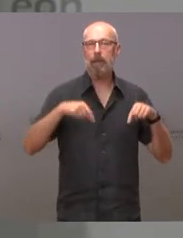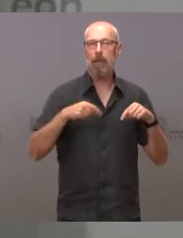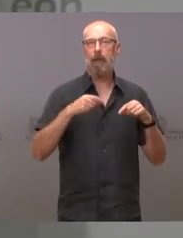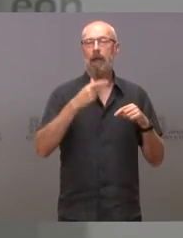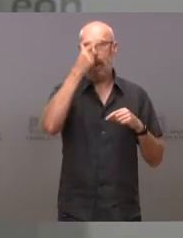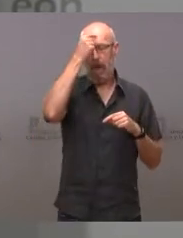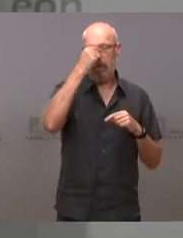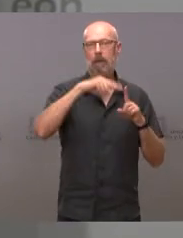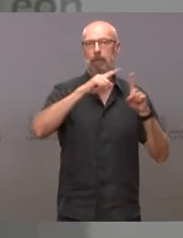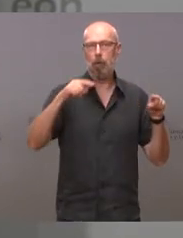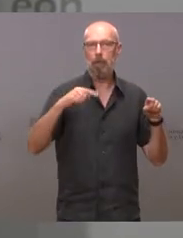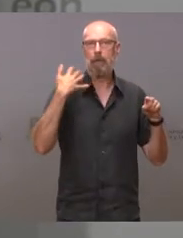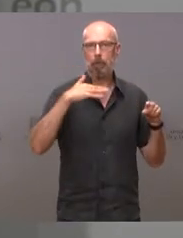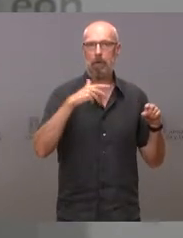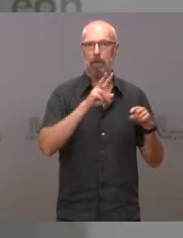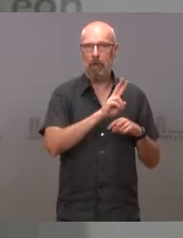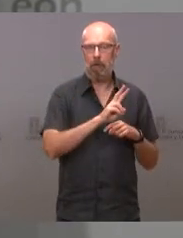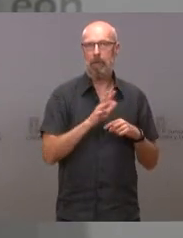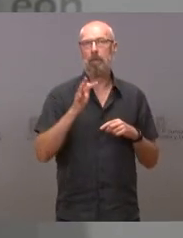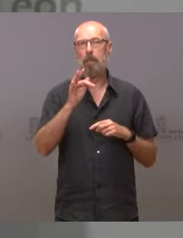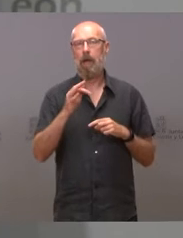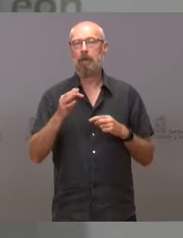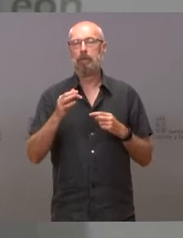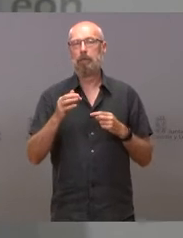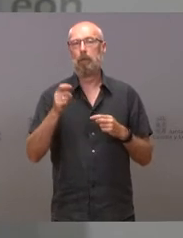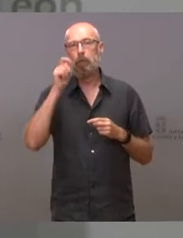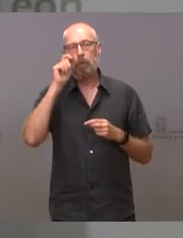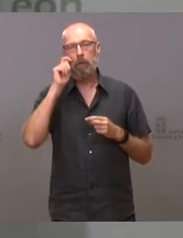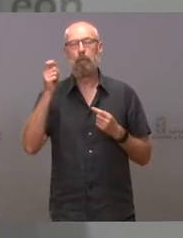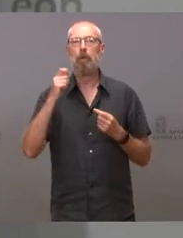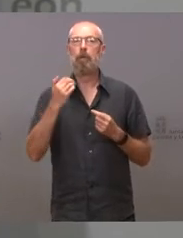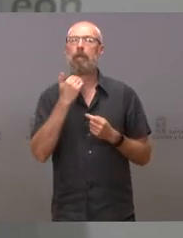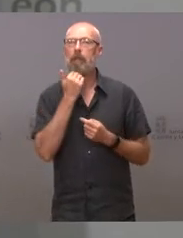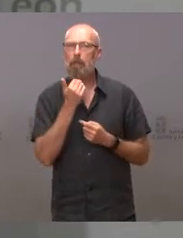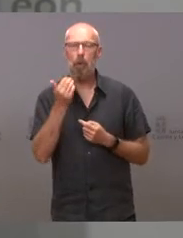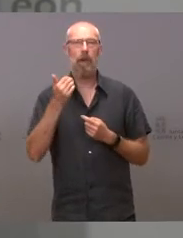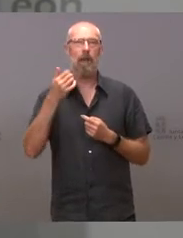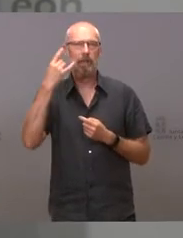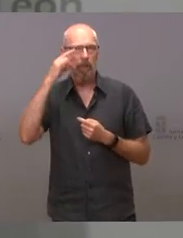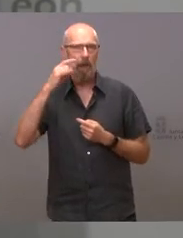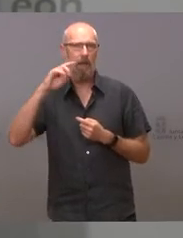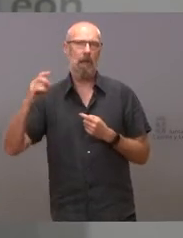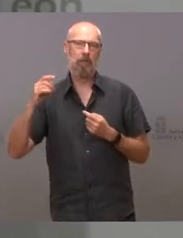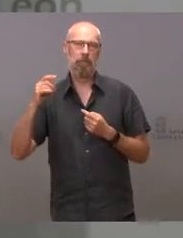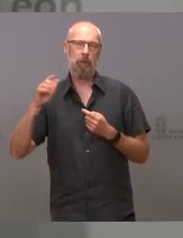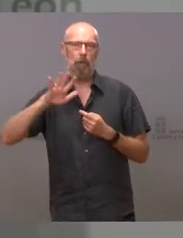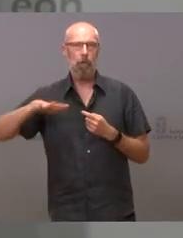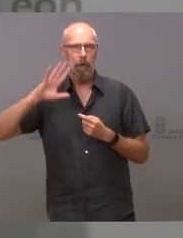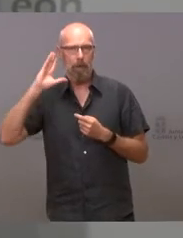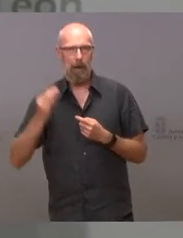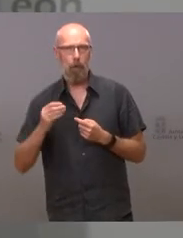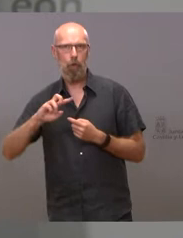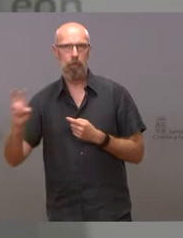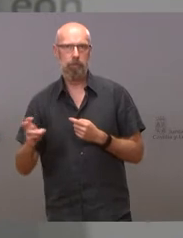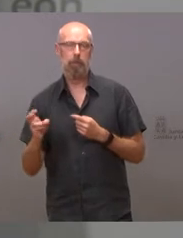Patronatos Provinciales de Turismo de Salamanca, Zamora y Comarca del Bierzo, así como al Consorcio Patronato Provincial de Turismo de